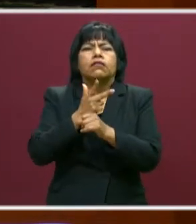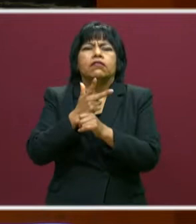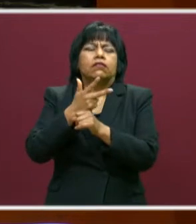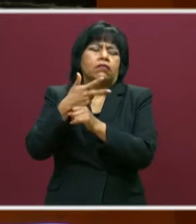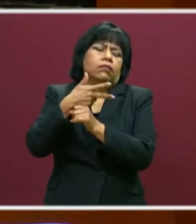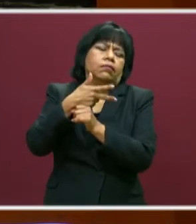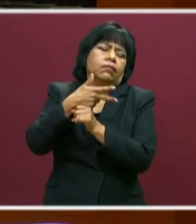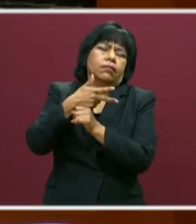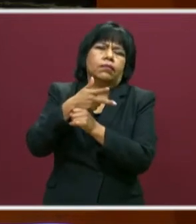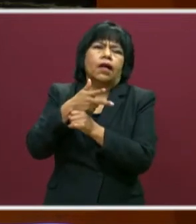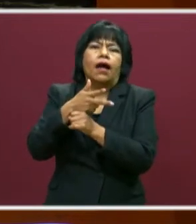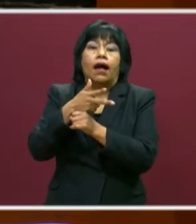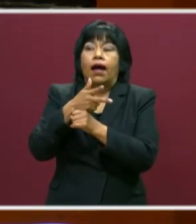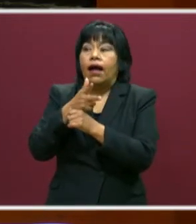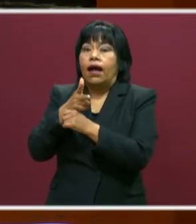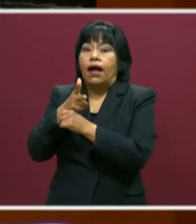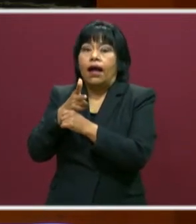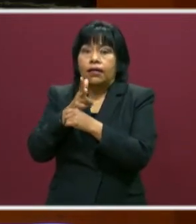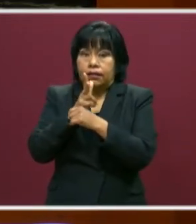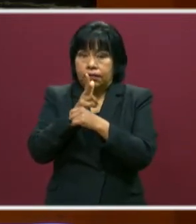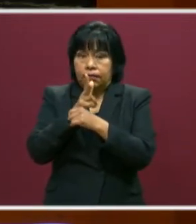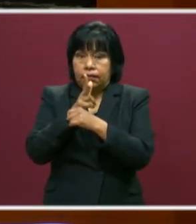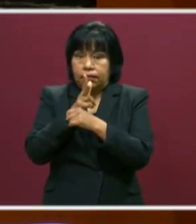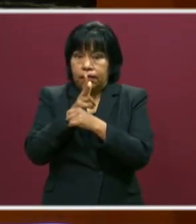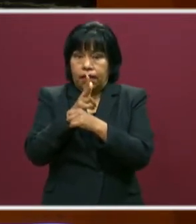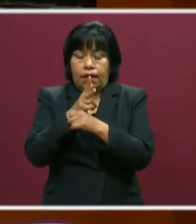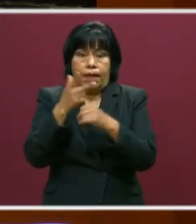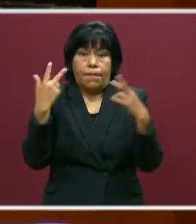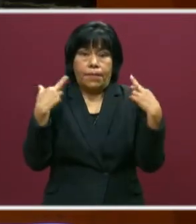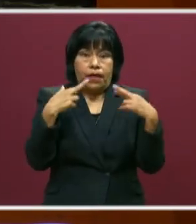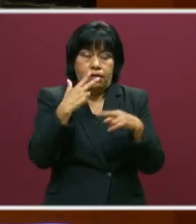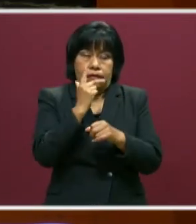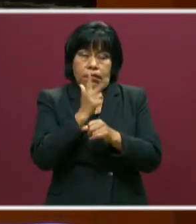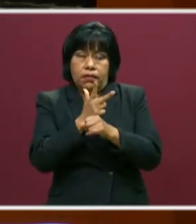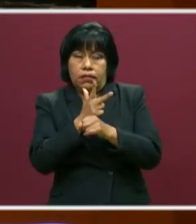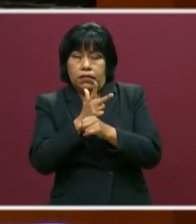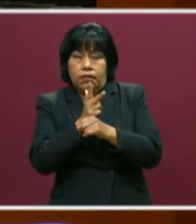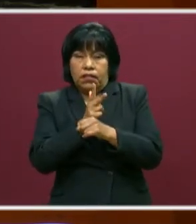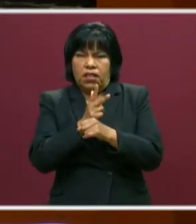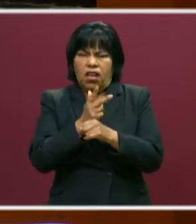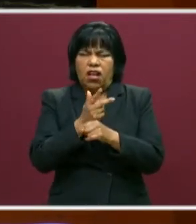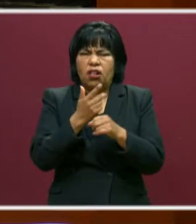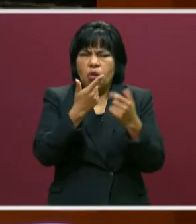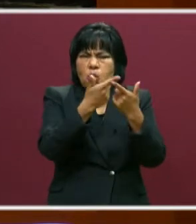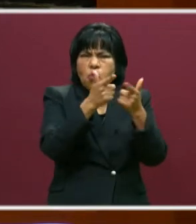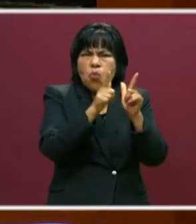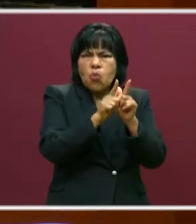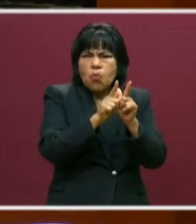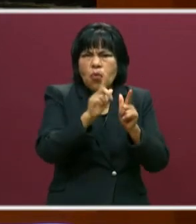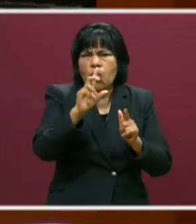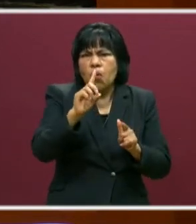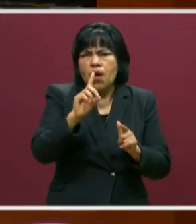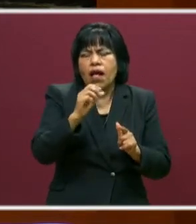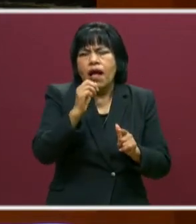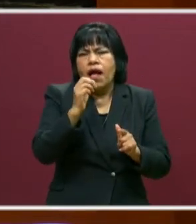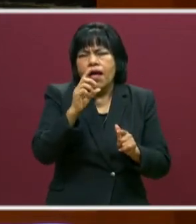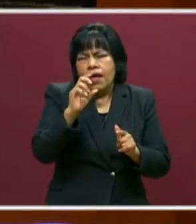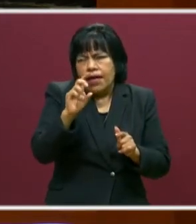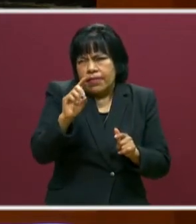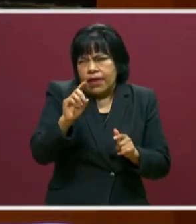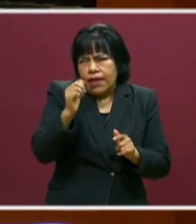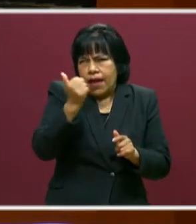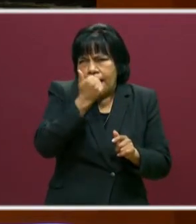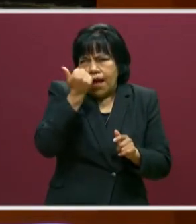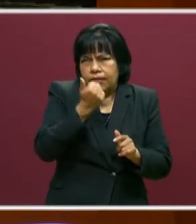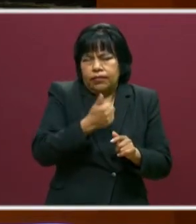de clases y esté enfocando al maestro. Y que si el grupo es de 30 alumnos, 15 estén